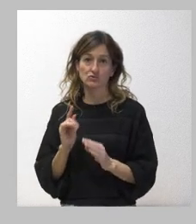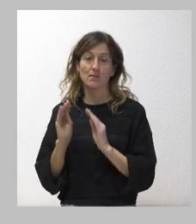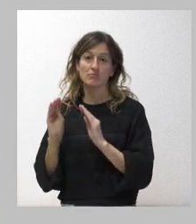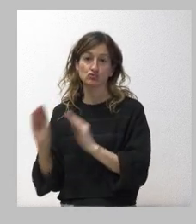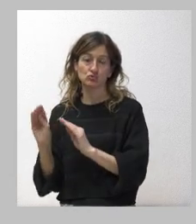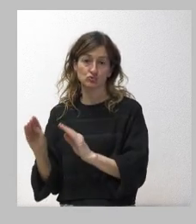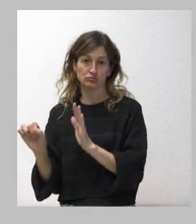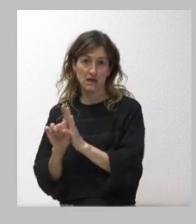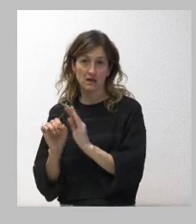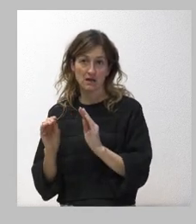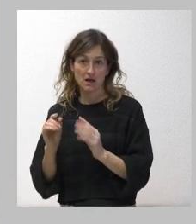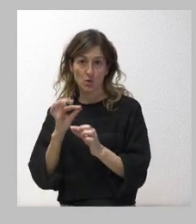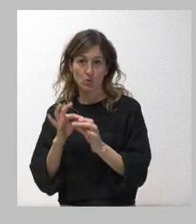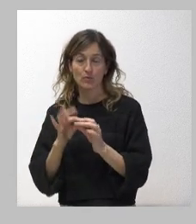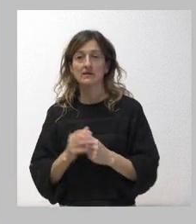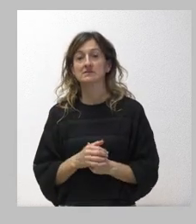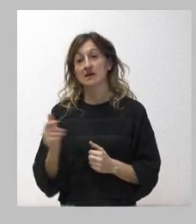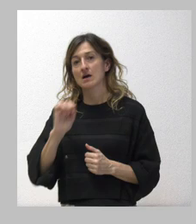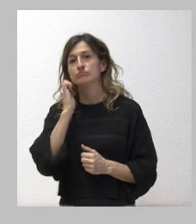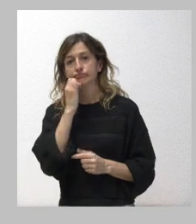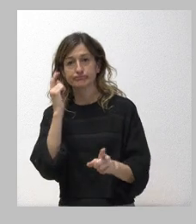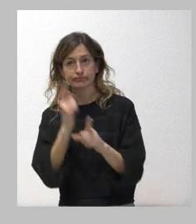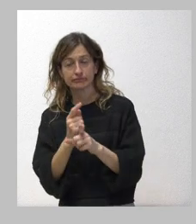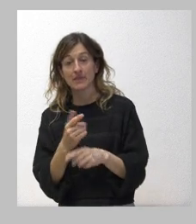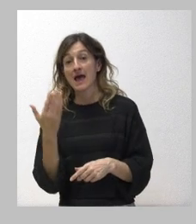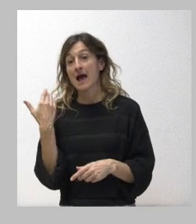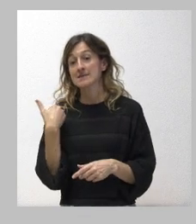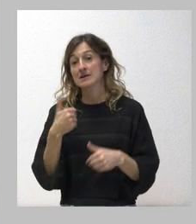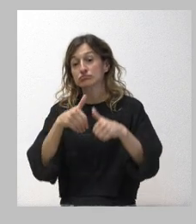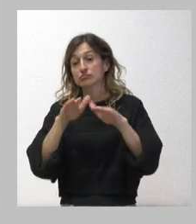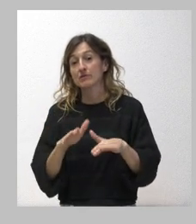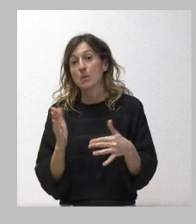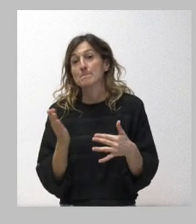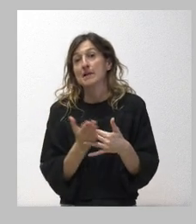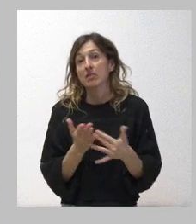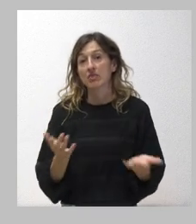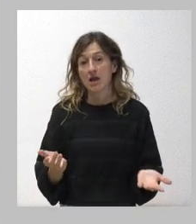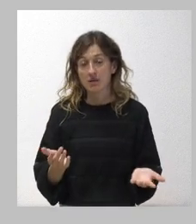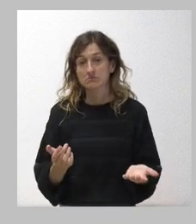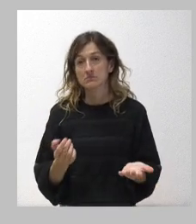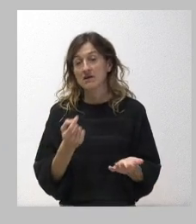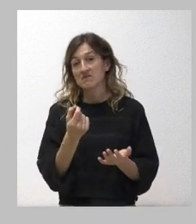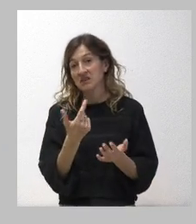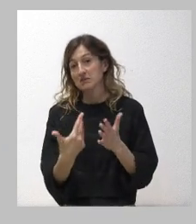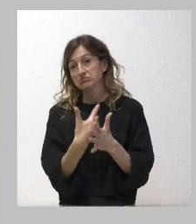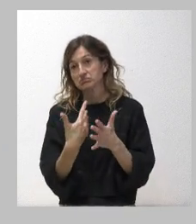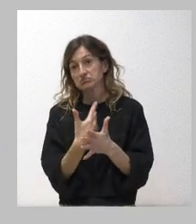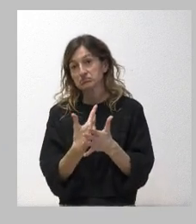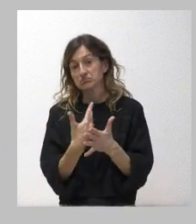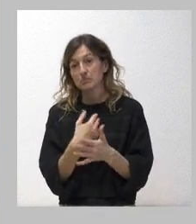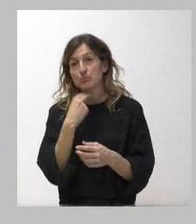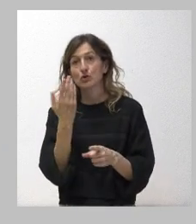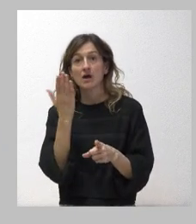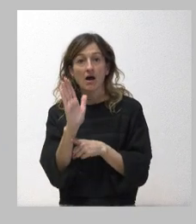presentado alegaciones y que ayer se ha acordado la suspensión parcial. Pues no sé si una explicación del portavoz